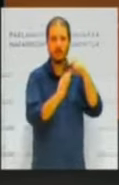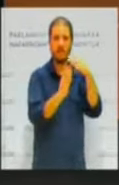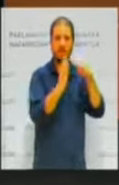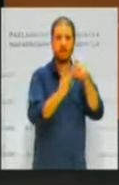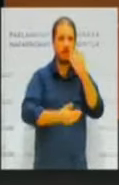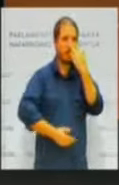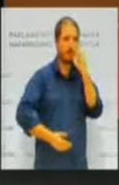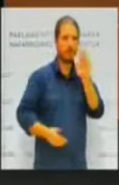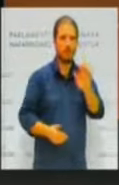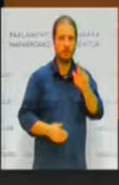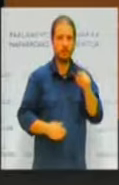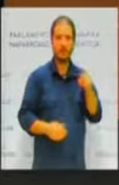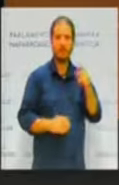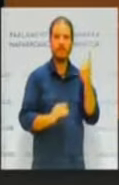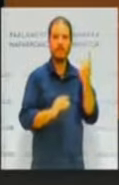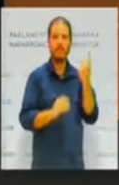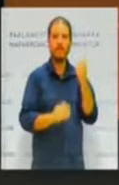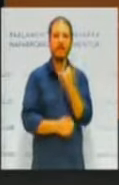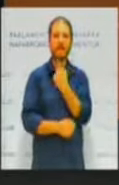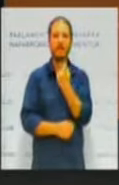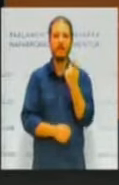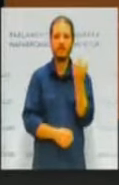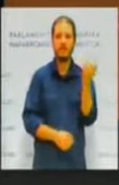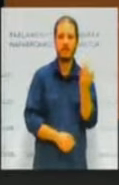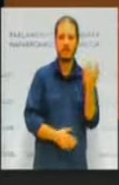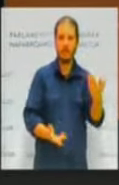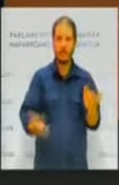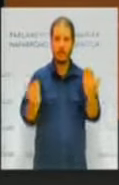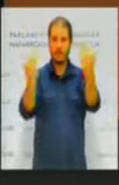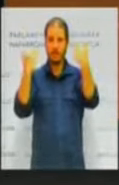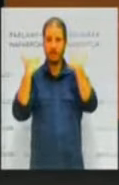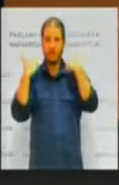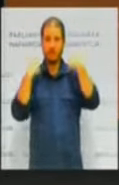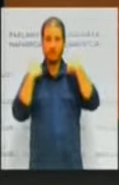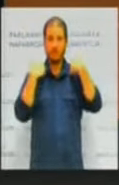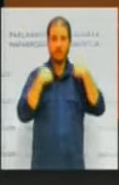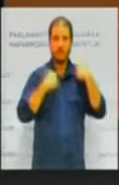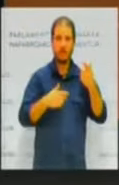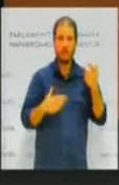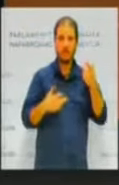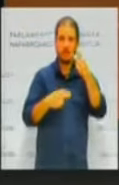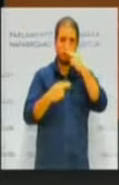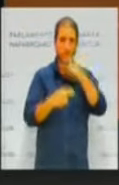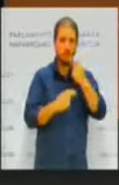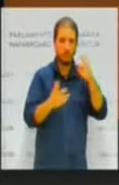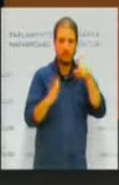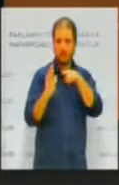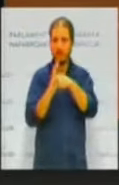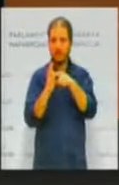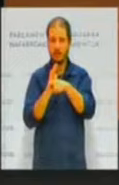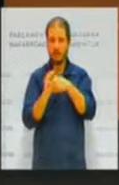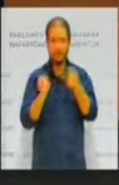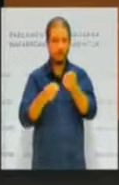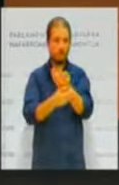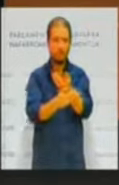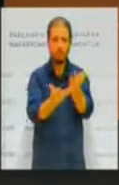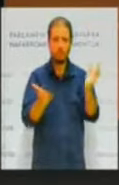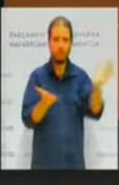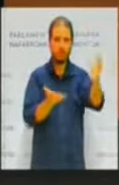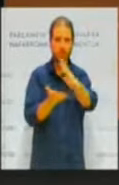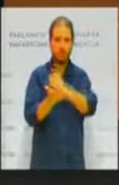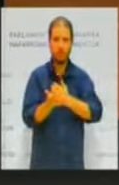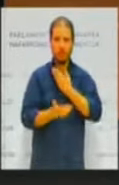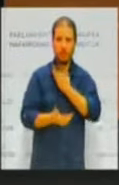que los responsables públicos solamente gestionamos lo que es de todos. Y que por tanto